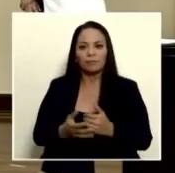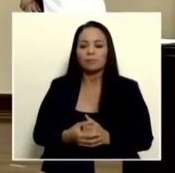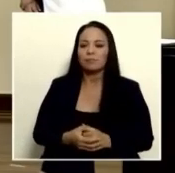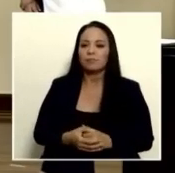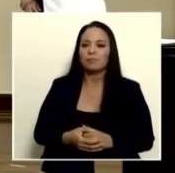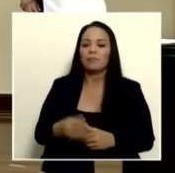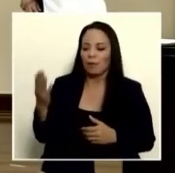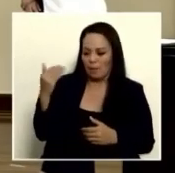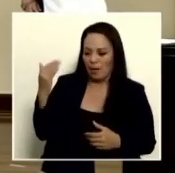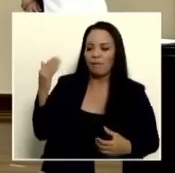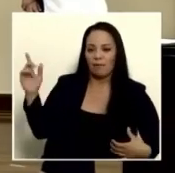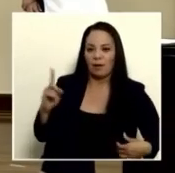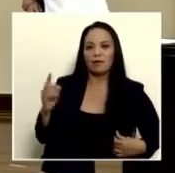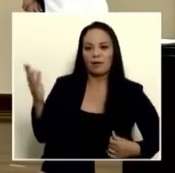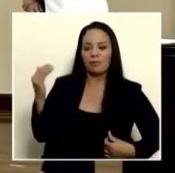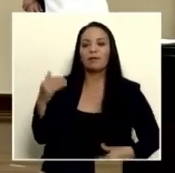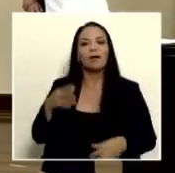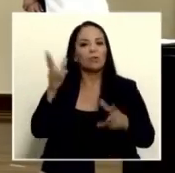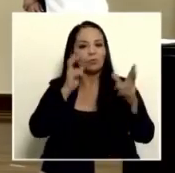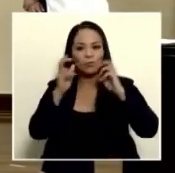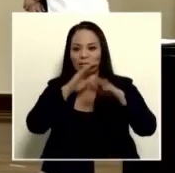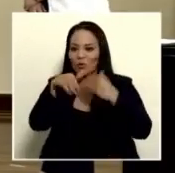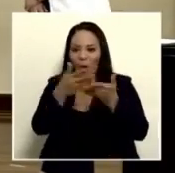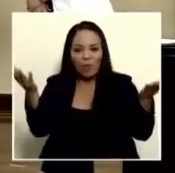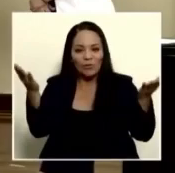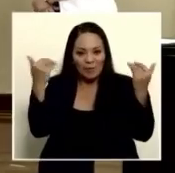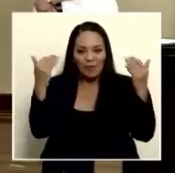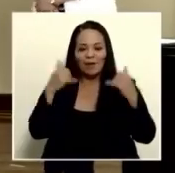no venga venga venga aquí que lo oigan todos